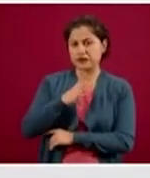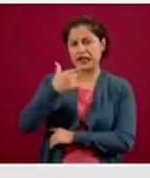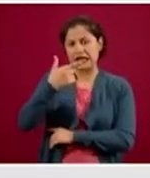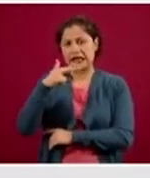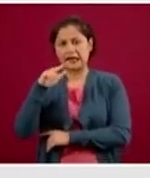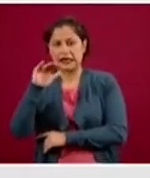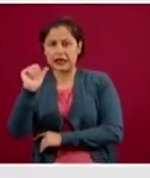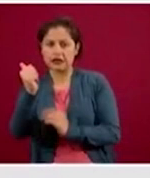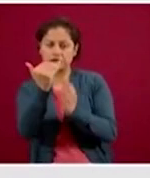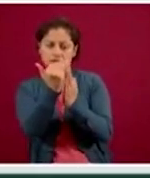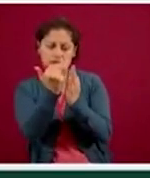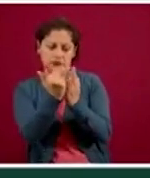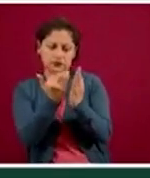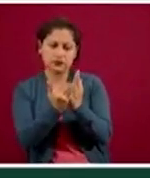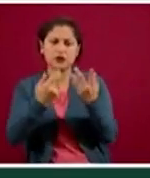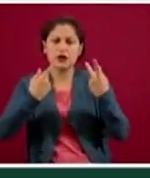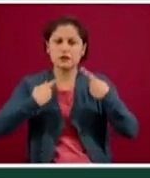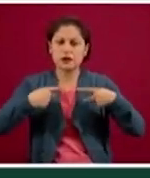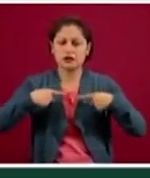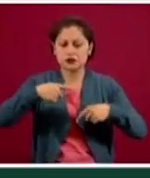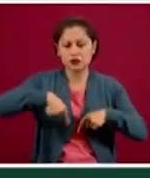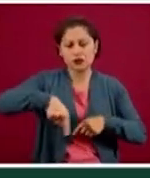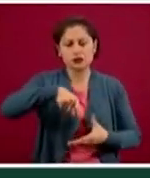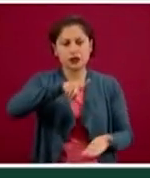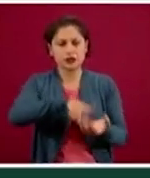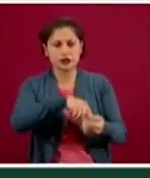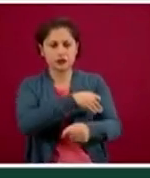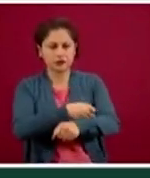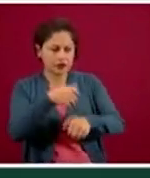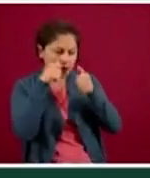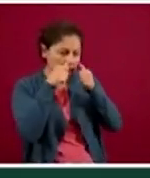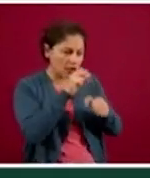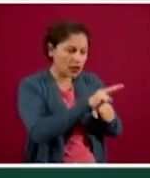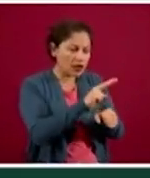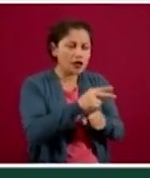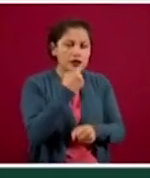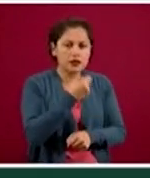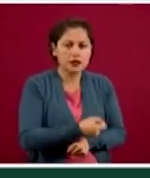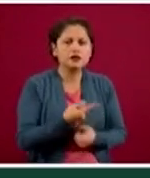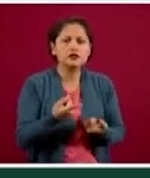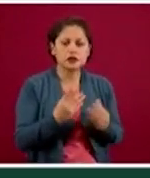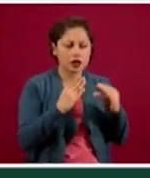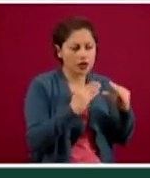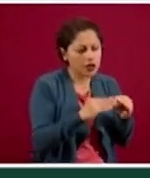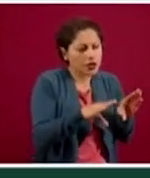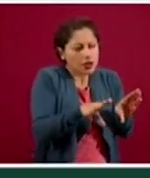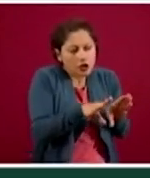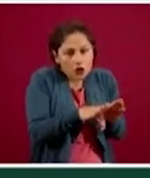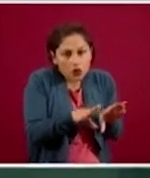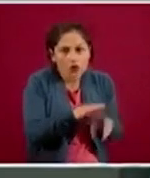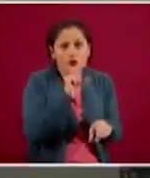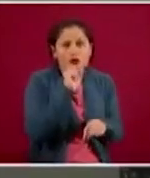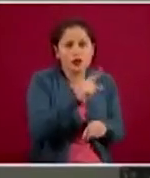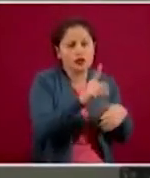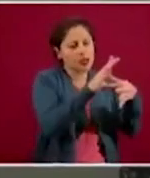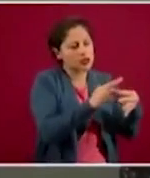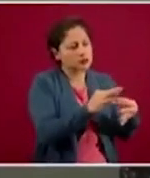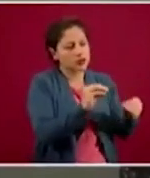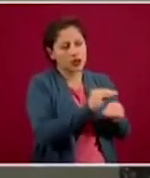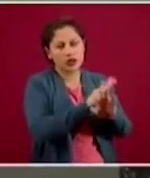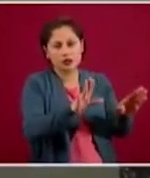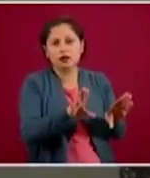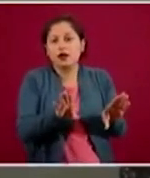la interacción que pueden tener los adultos con ellos y cómo enseñarles o cómo transmitirles información en relación a esta pandemia.